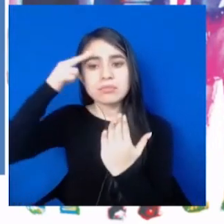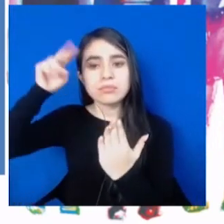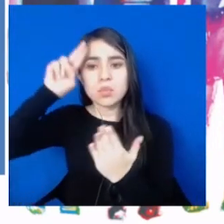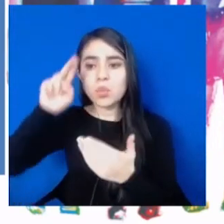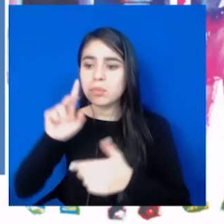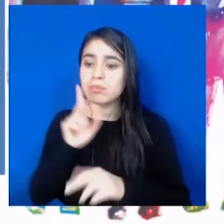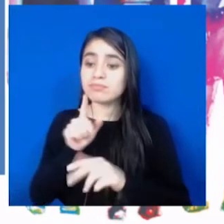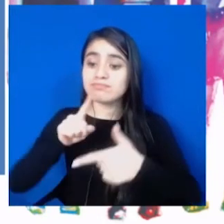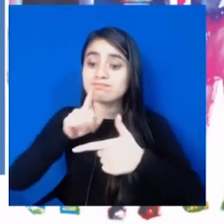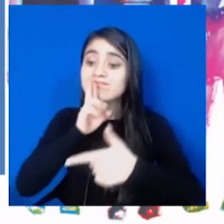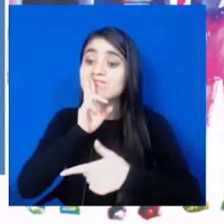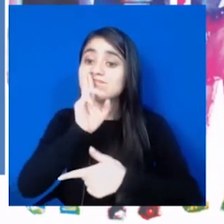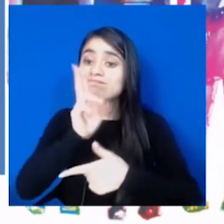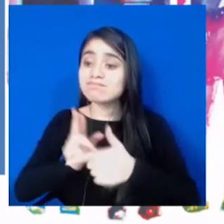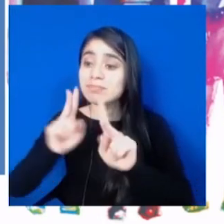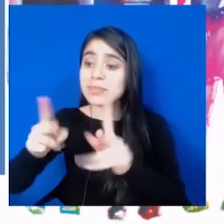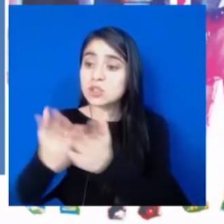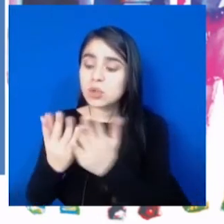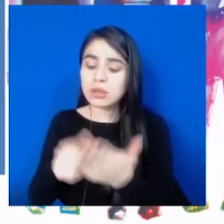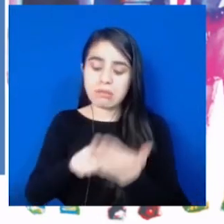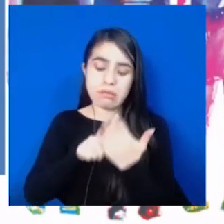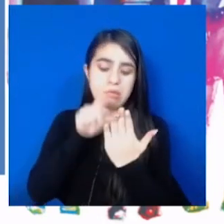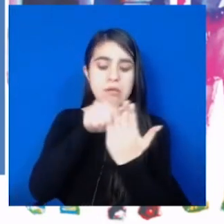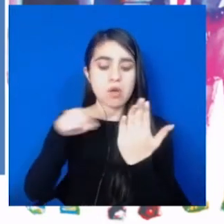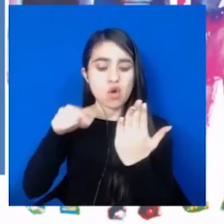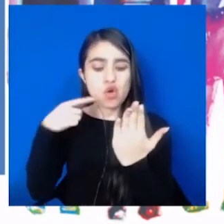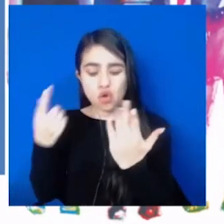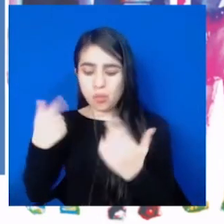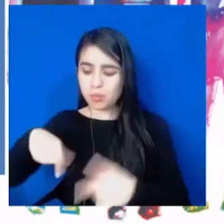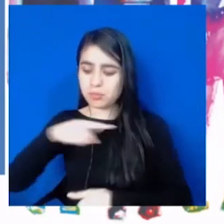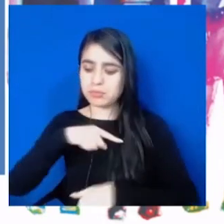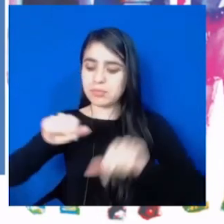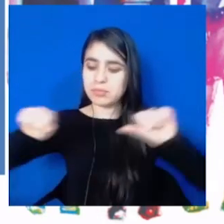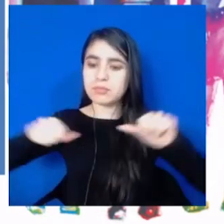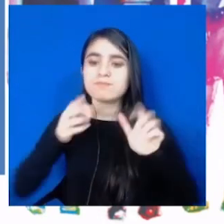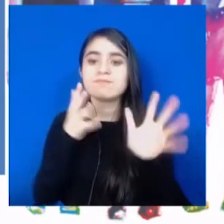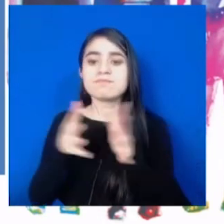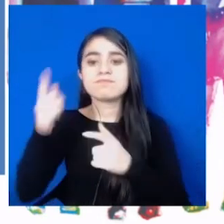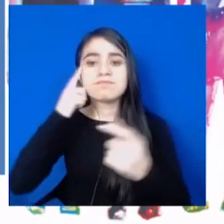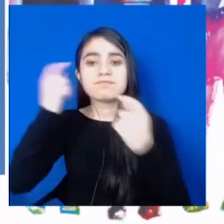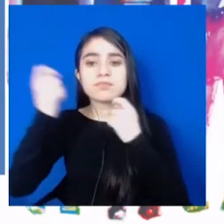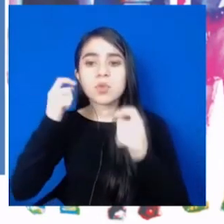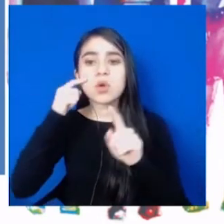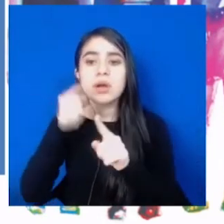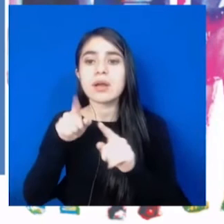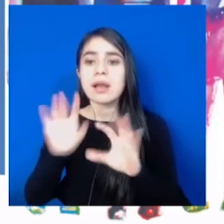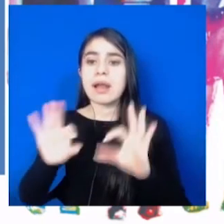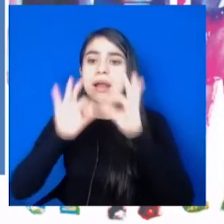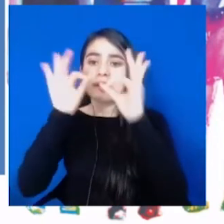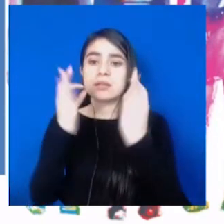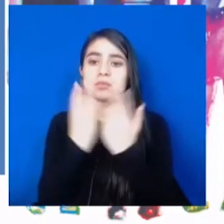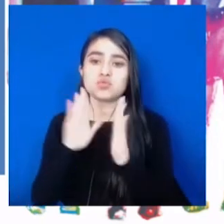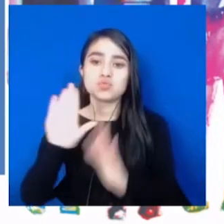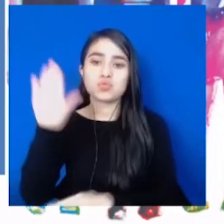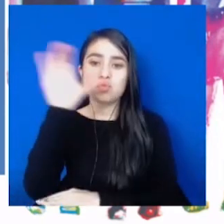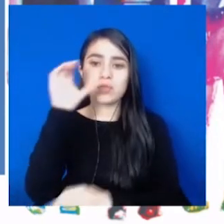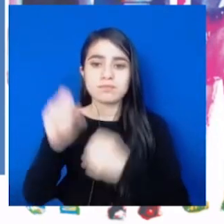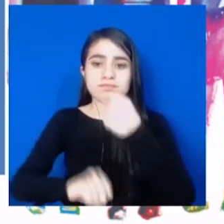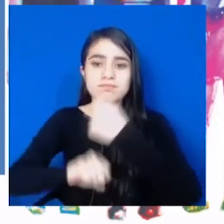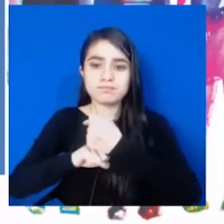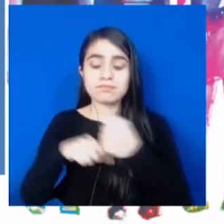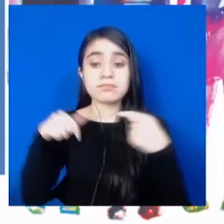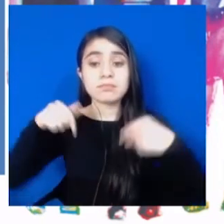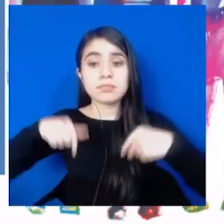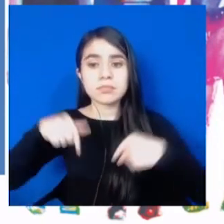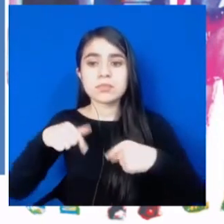y utilizarlos para diseñar prácticas de aula que contribuyan al mejoramiento de la calidad educativa del país. Hoy podemos decir